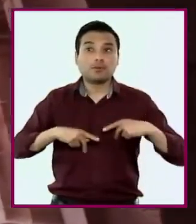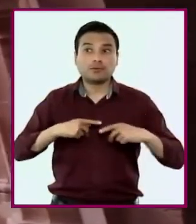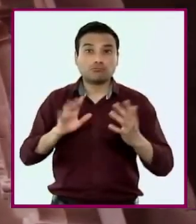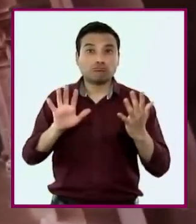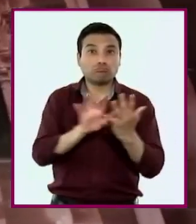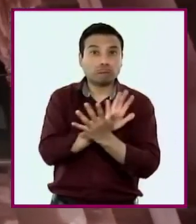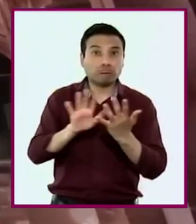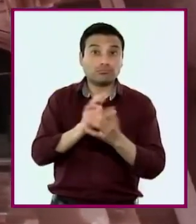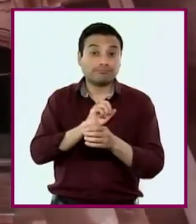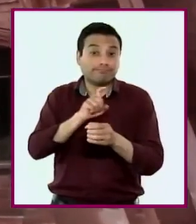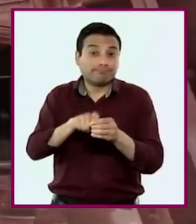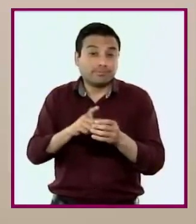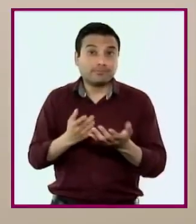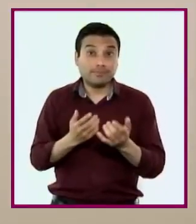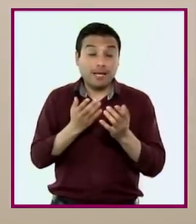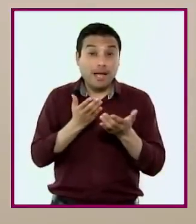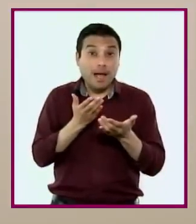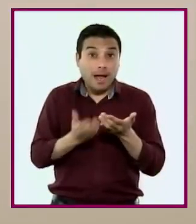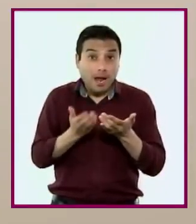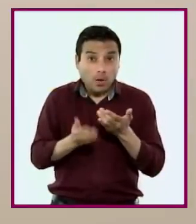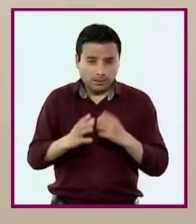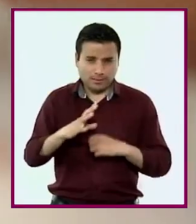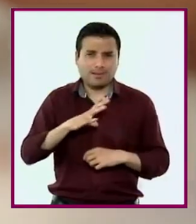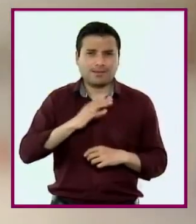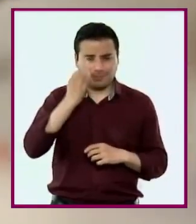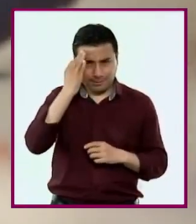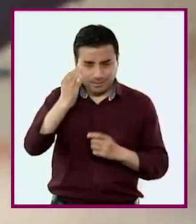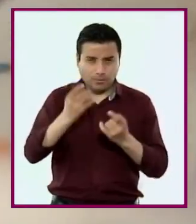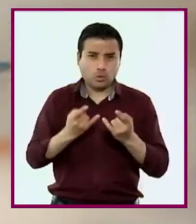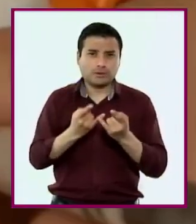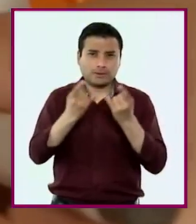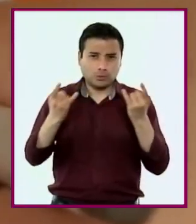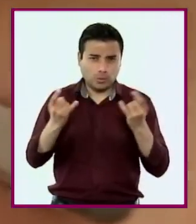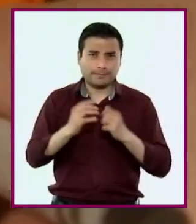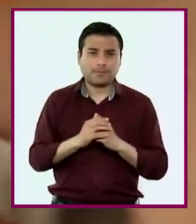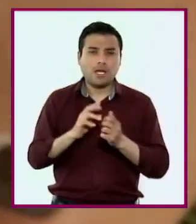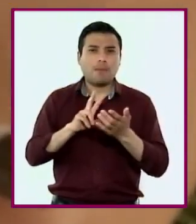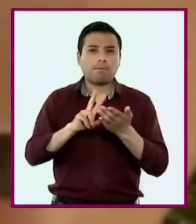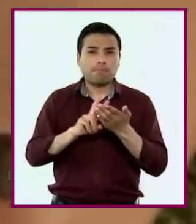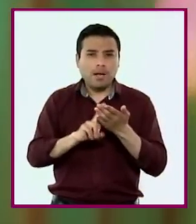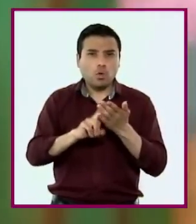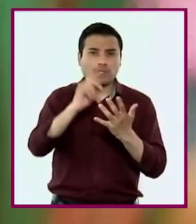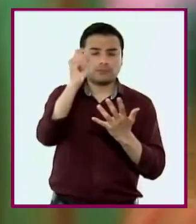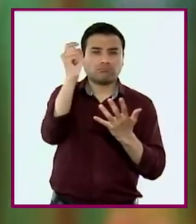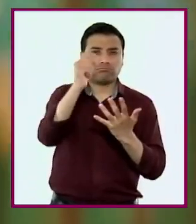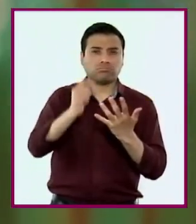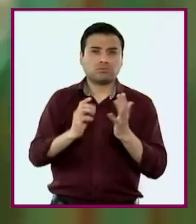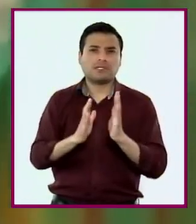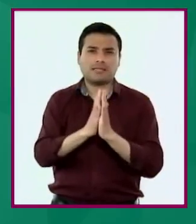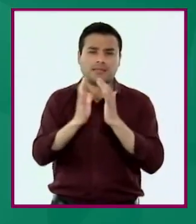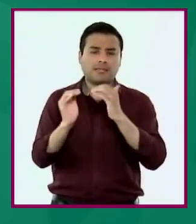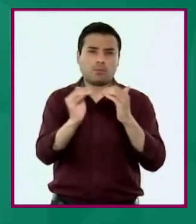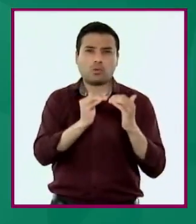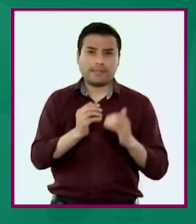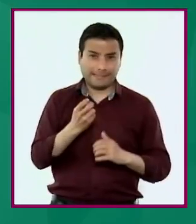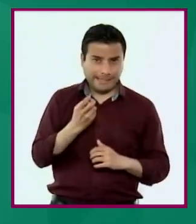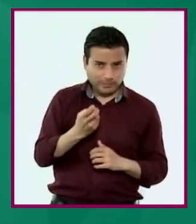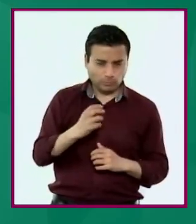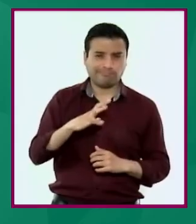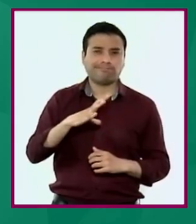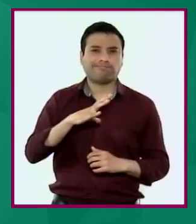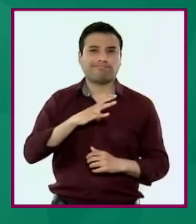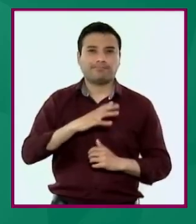vivimos un tiempo histórico y vivenciamos los principios éticos y los valores democráticos. Ahora,